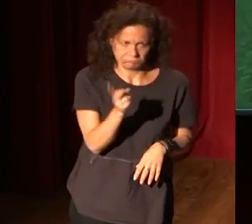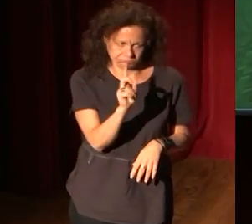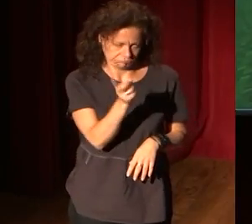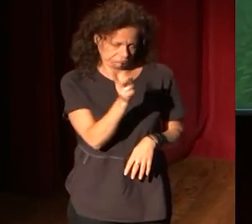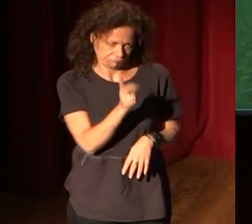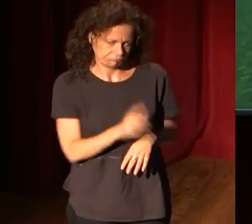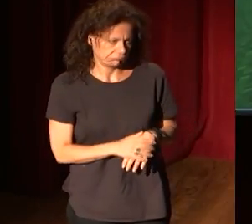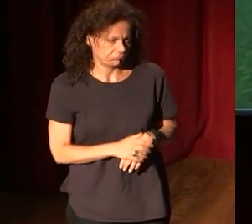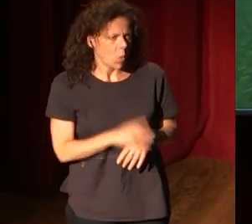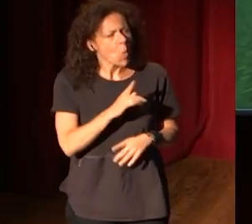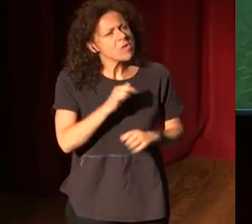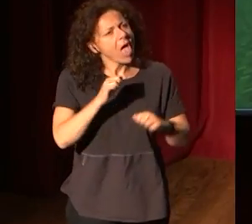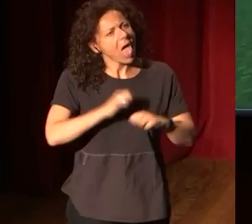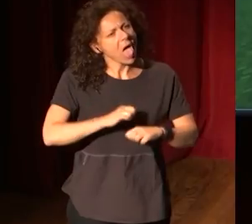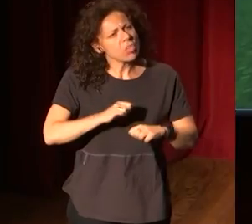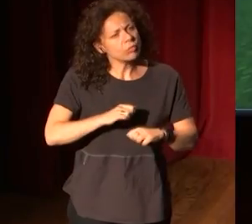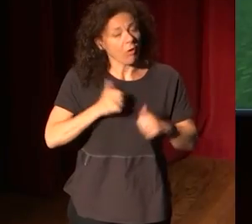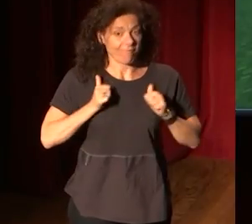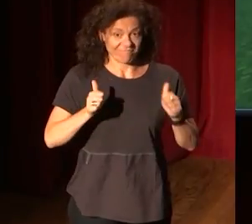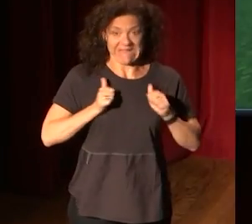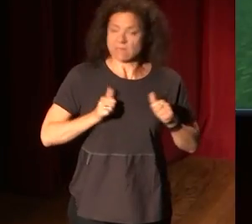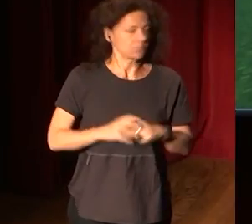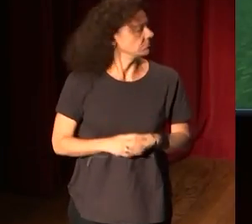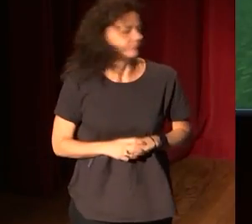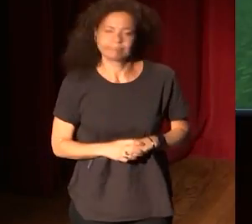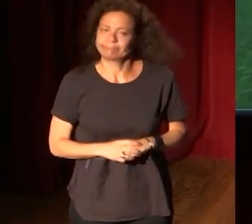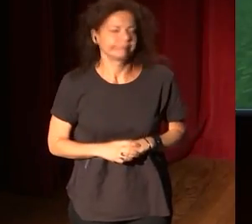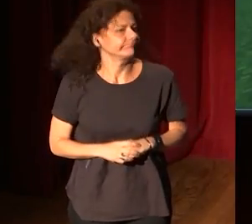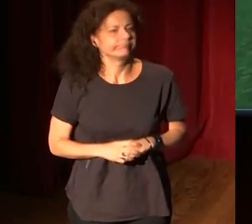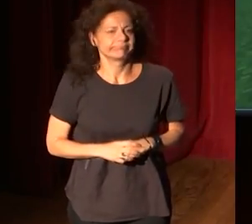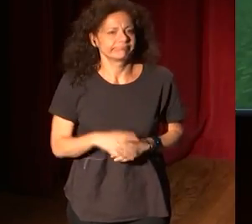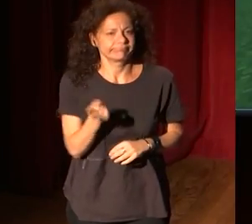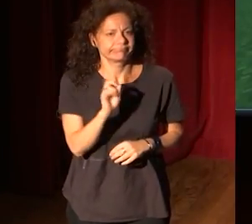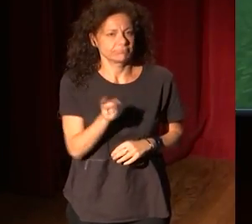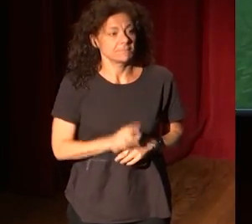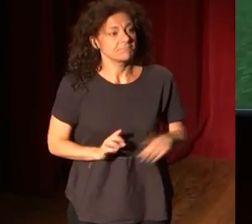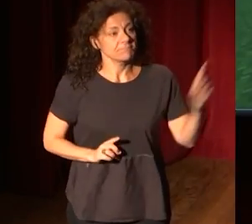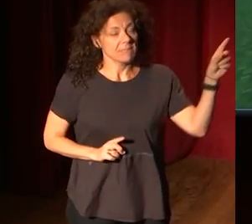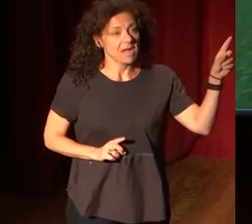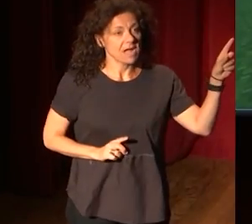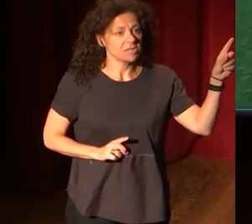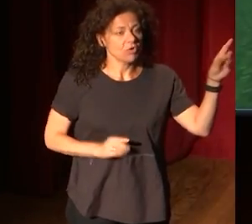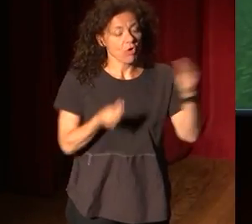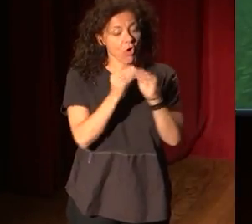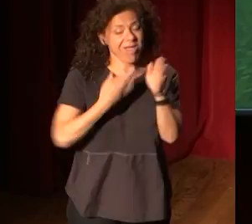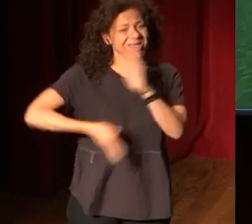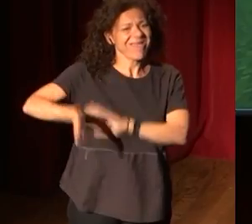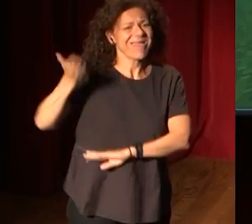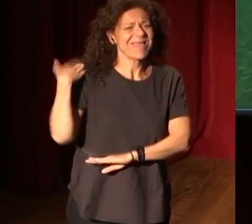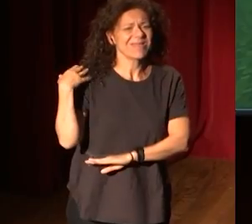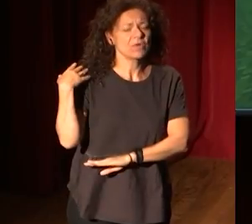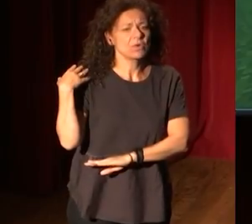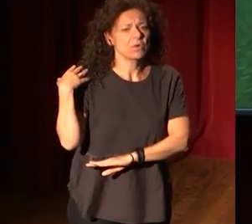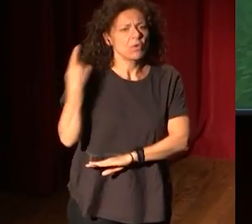ni siquiera un adulto voy a decir friki, no. Esto lo ha hecho o se hizo por el